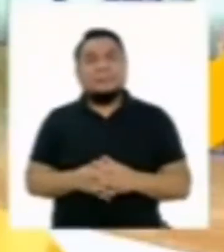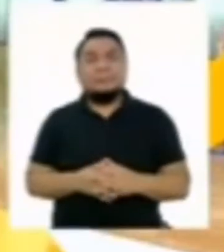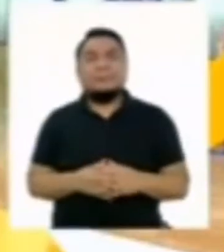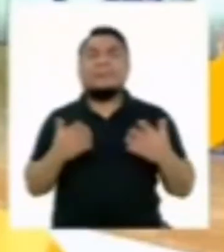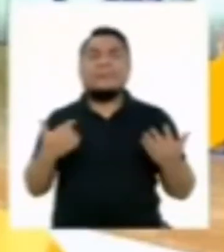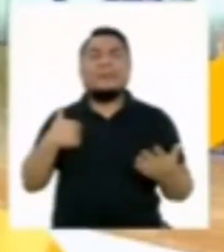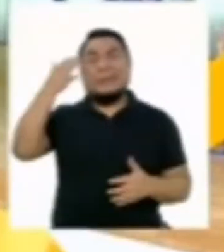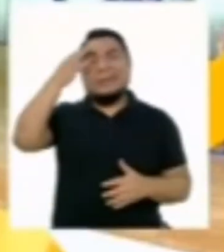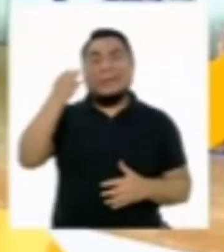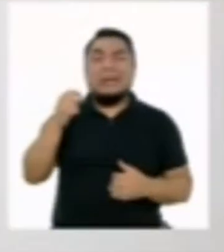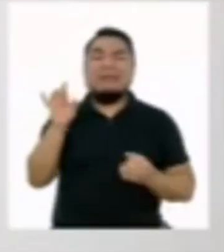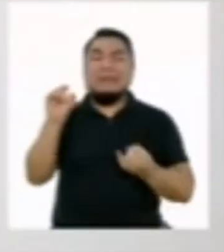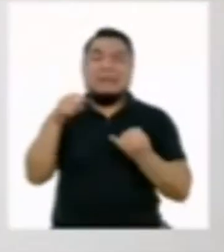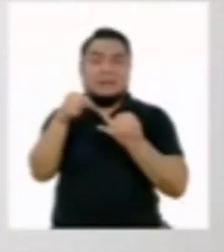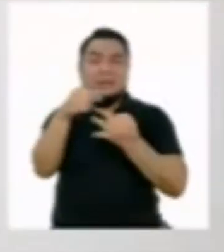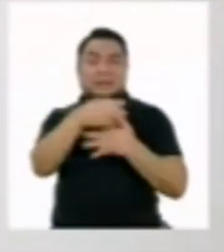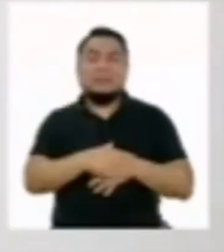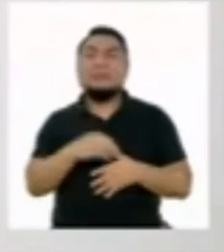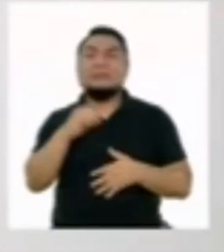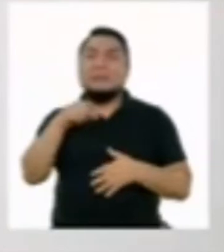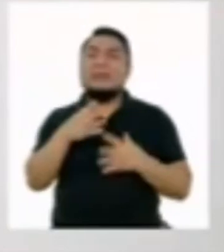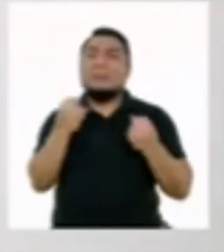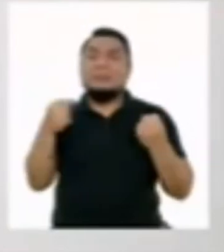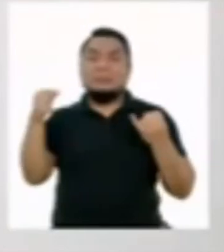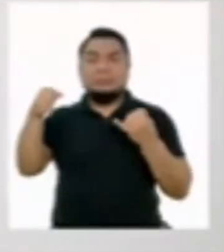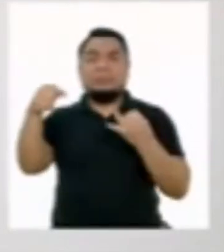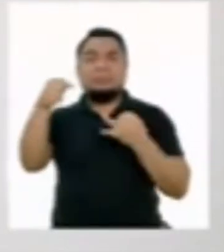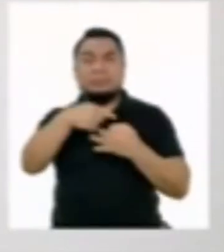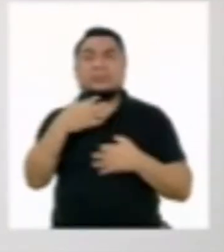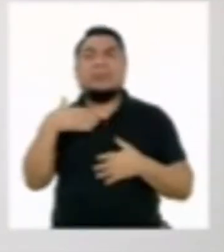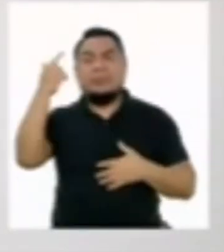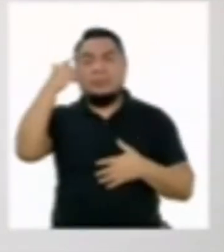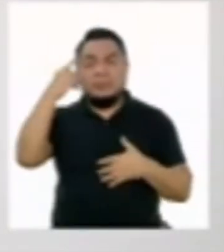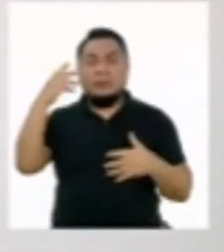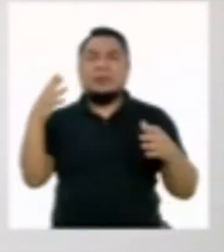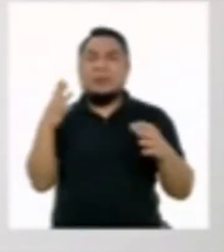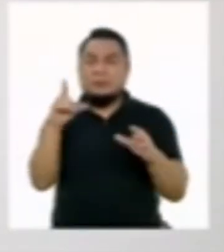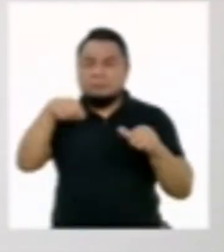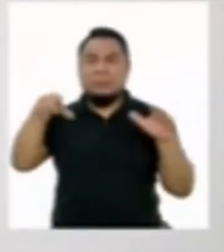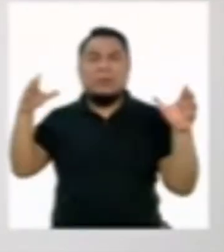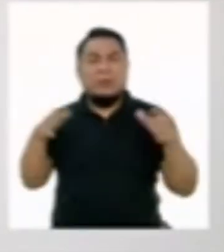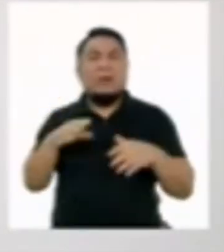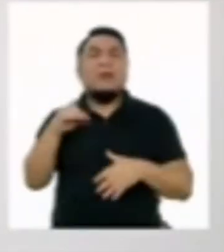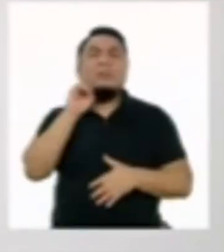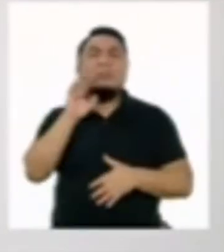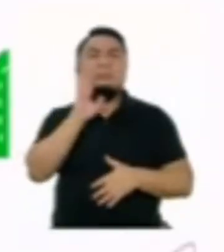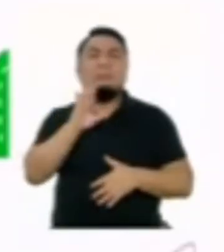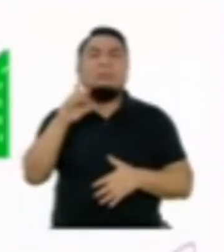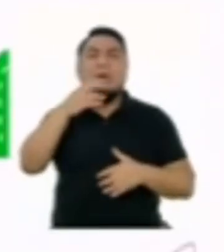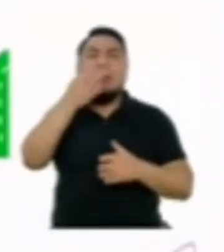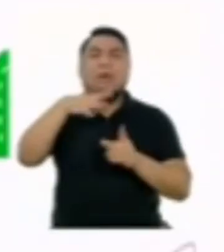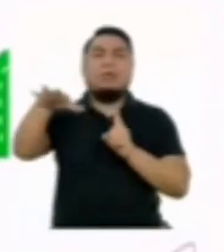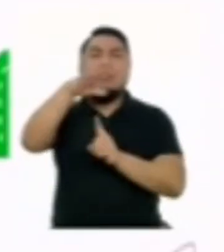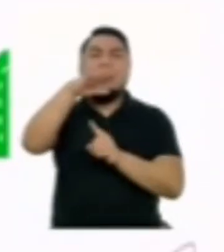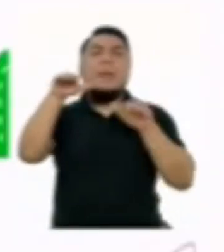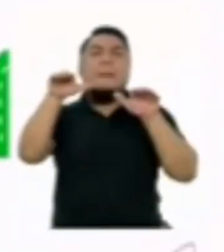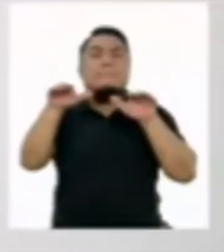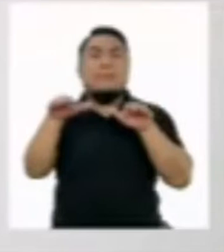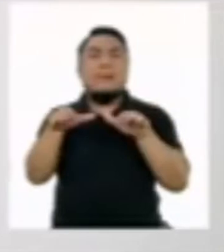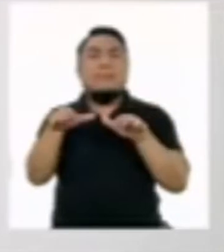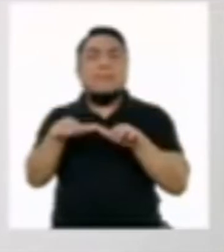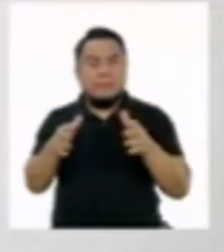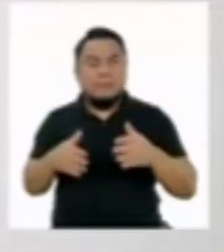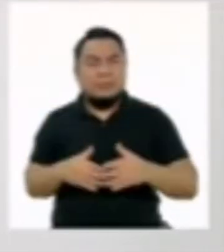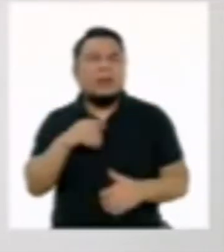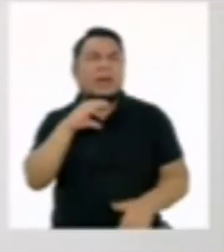Creo que son varios factores. Tenemos muchas alternativas para reducir nuestra huella de carbono. ¿Huella de carbono?